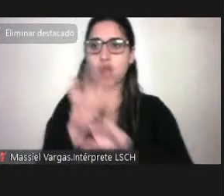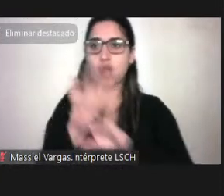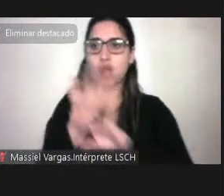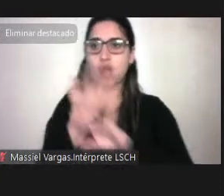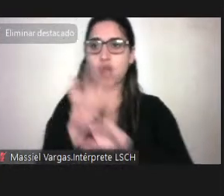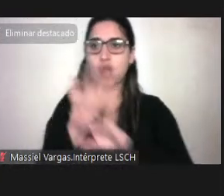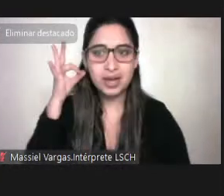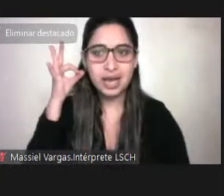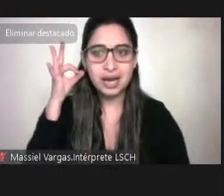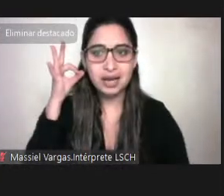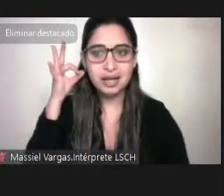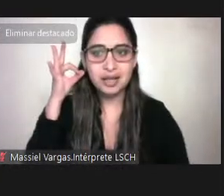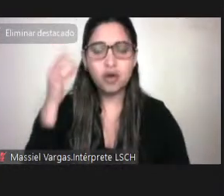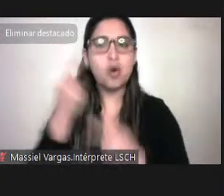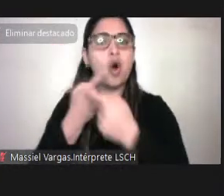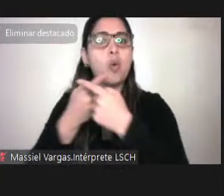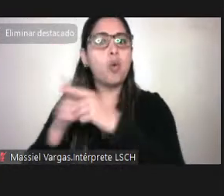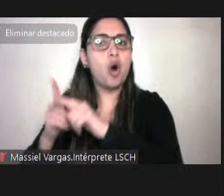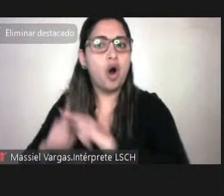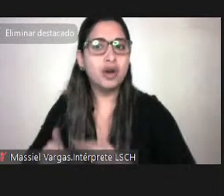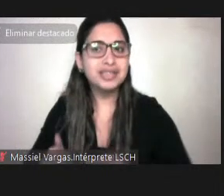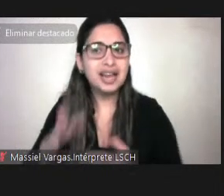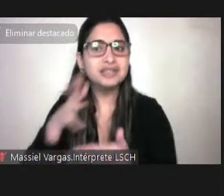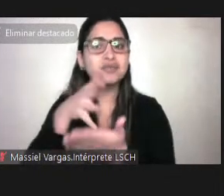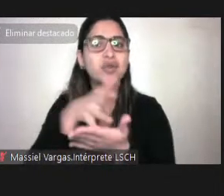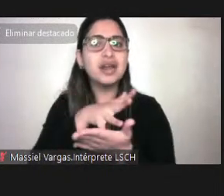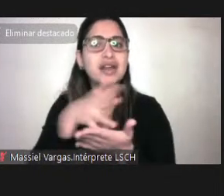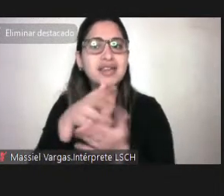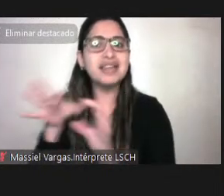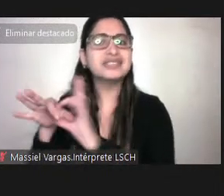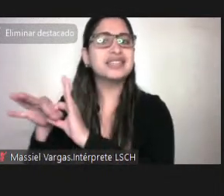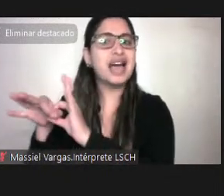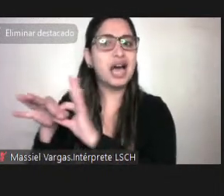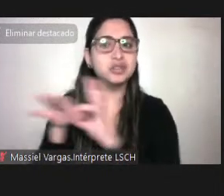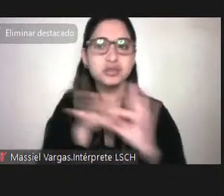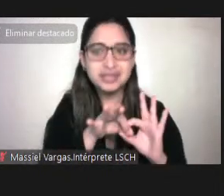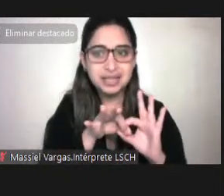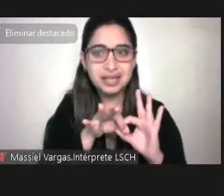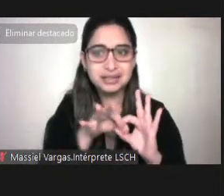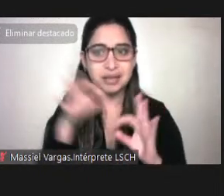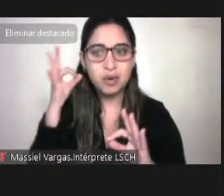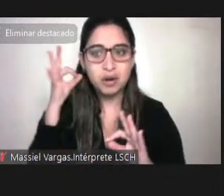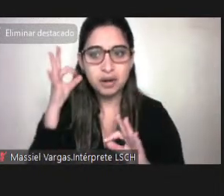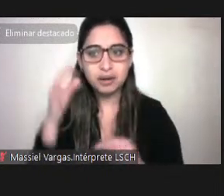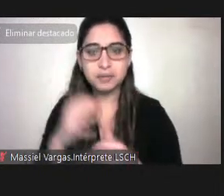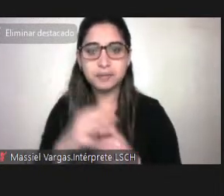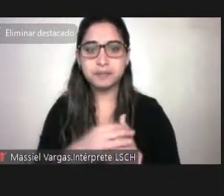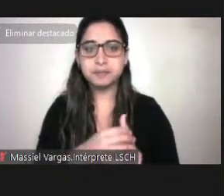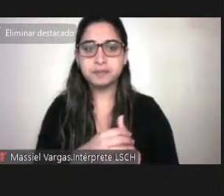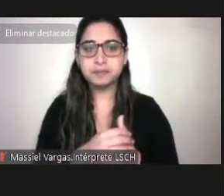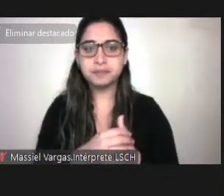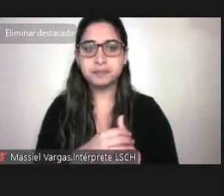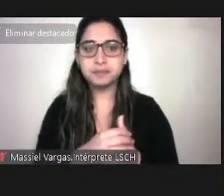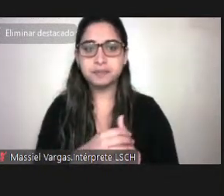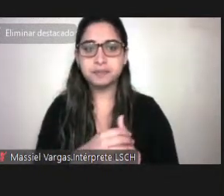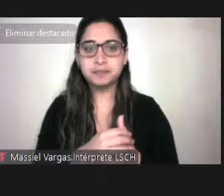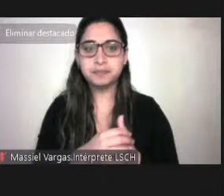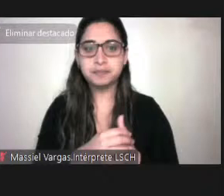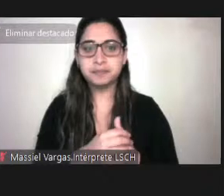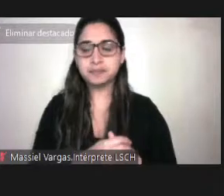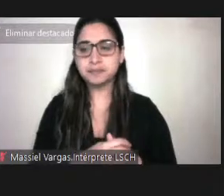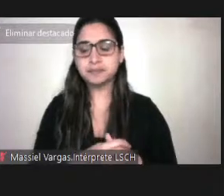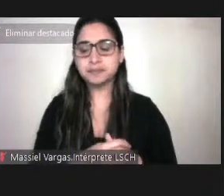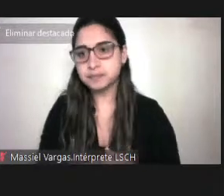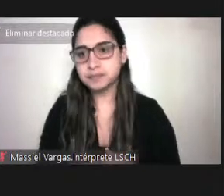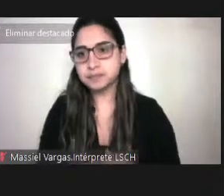otras vulnerabilidades que vayan asociadas a ella, lo que se llama la interseccionalidad. Porque podría ser que una